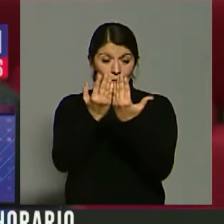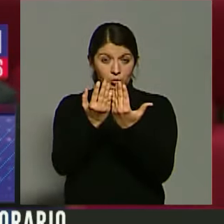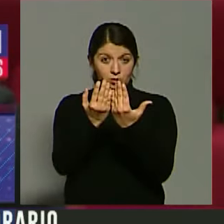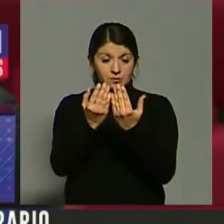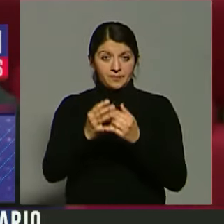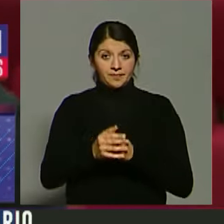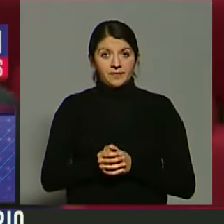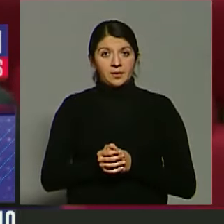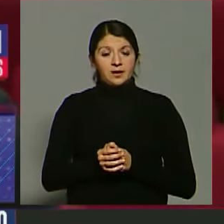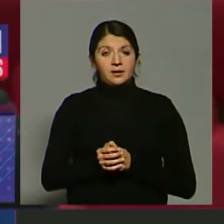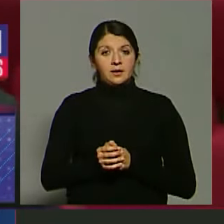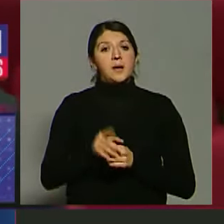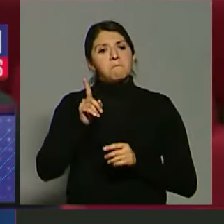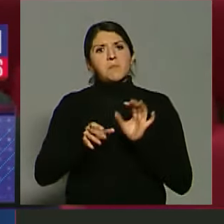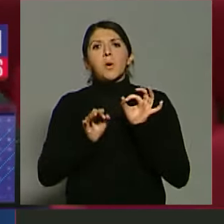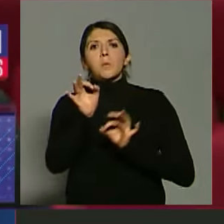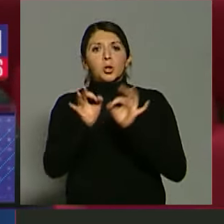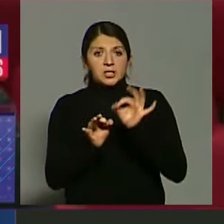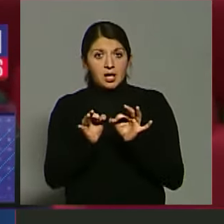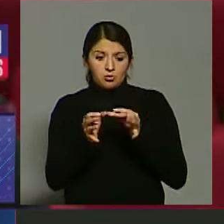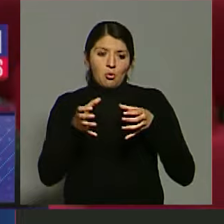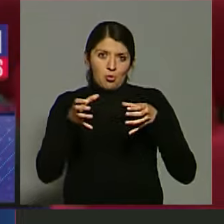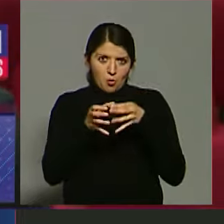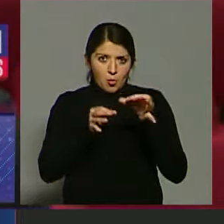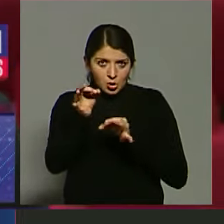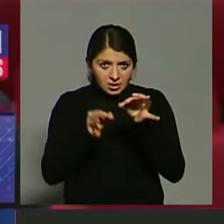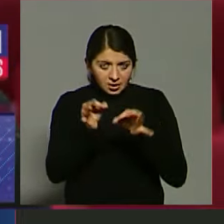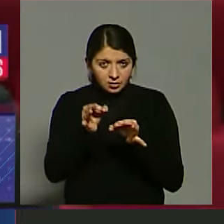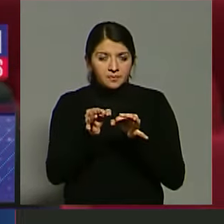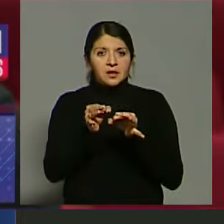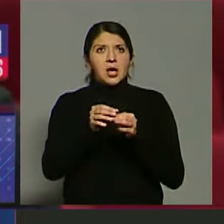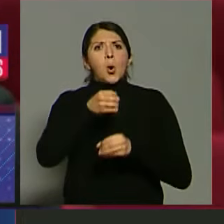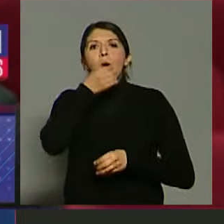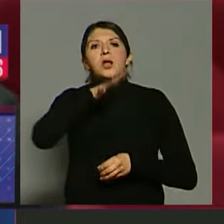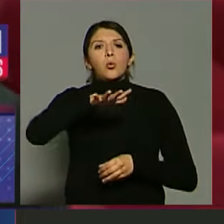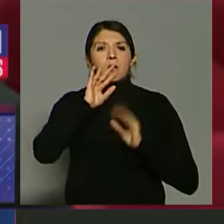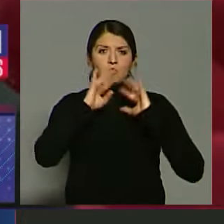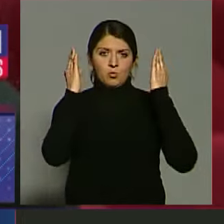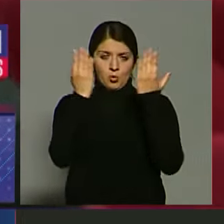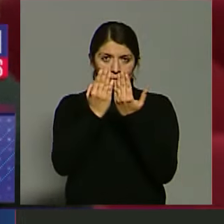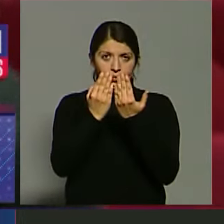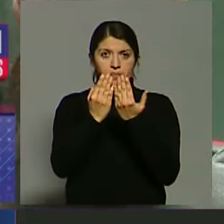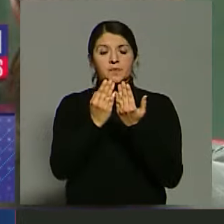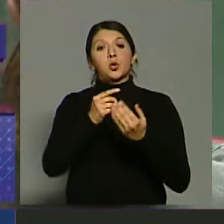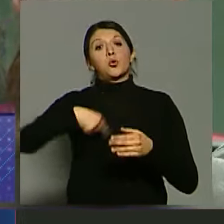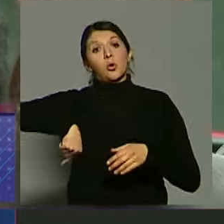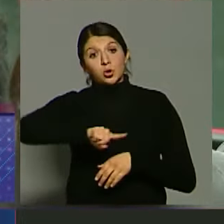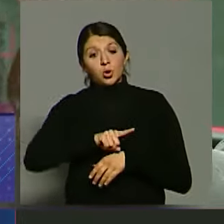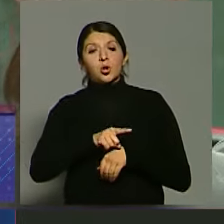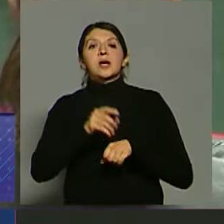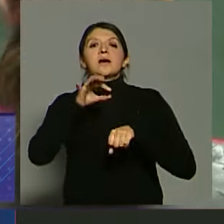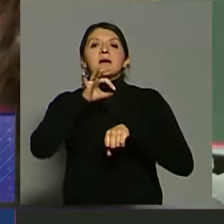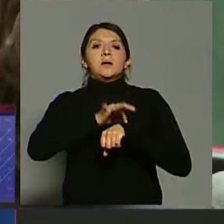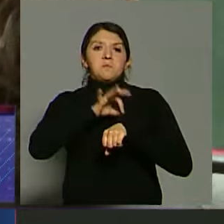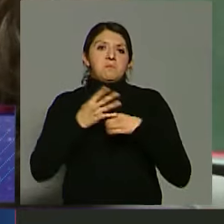mundo en los proyectos que llevamos a cabo en todo el mundo. Básicamente, brindamos ayuda médica humanitaria.